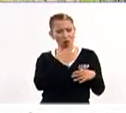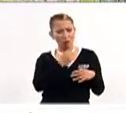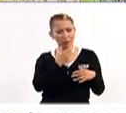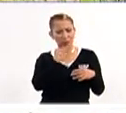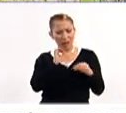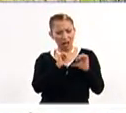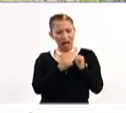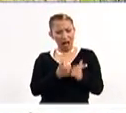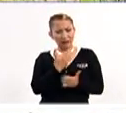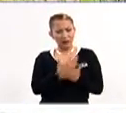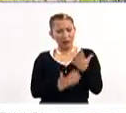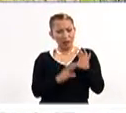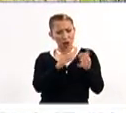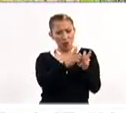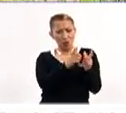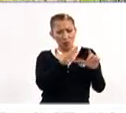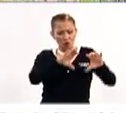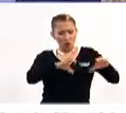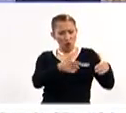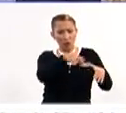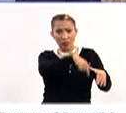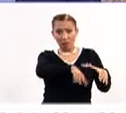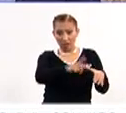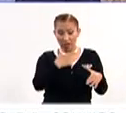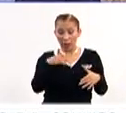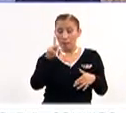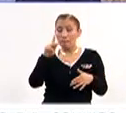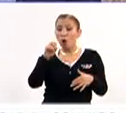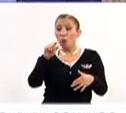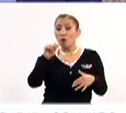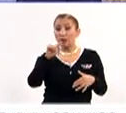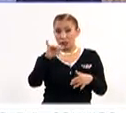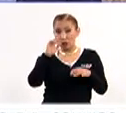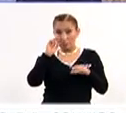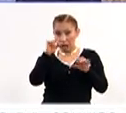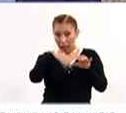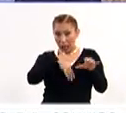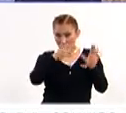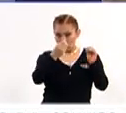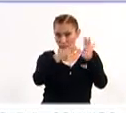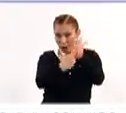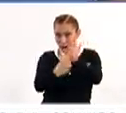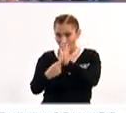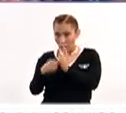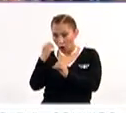este artesano con esta figura del Popotillo. Además los invito a verlos porque aquí hay mucha obra de él.